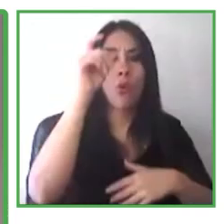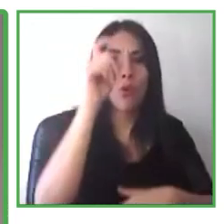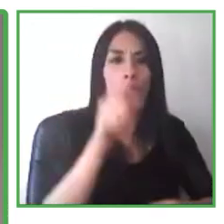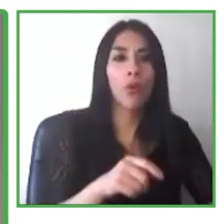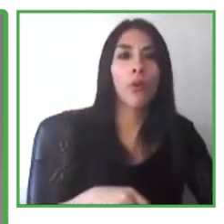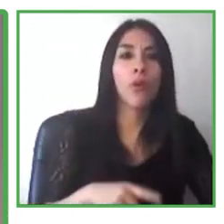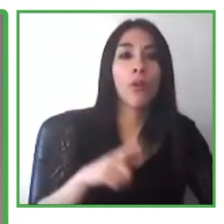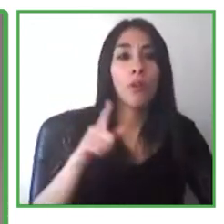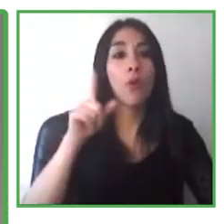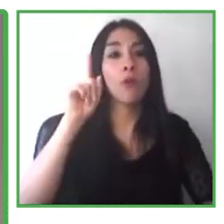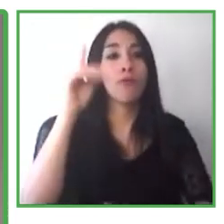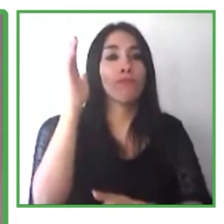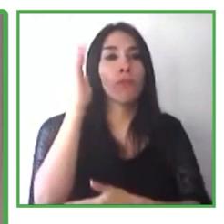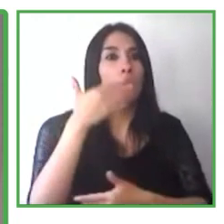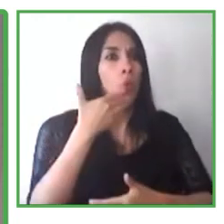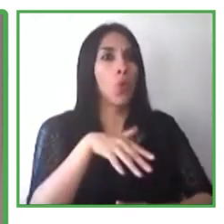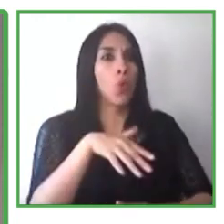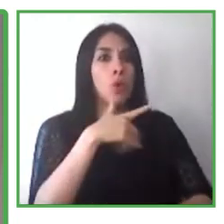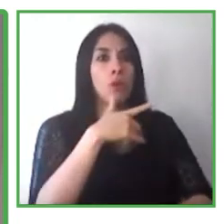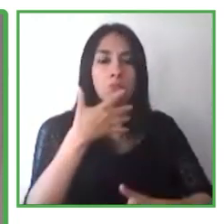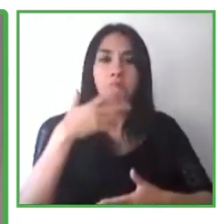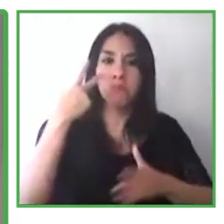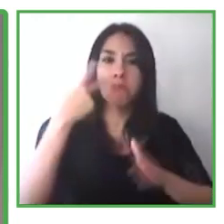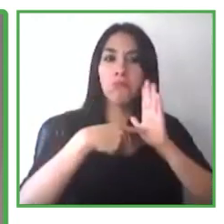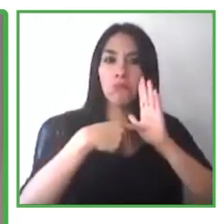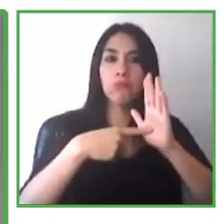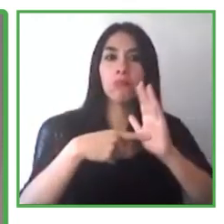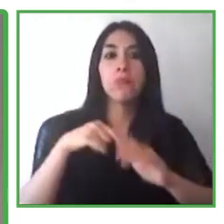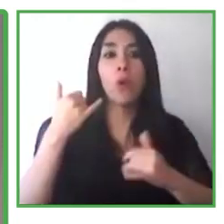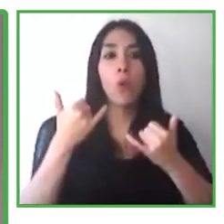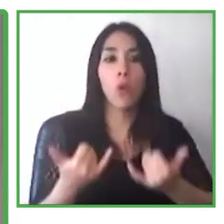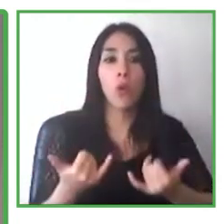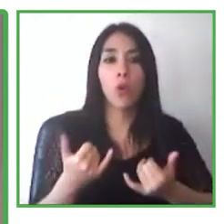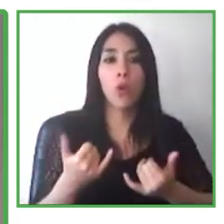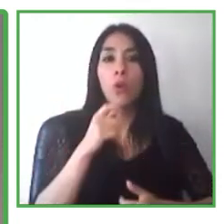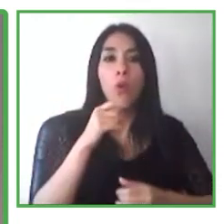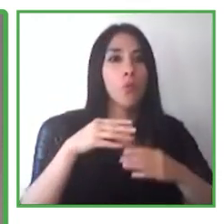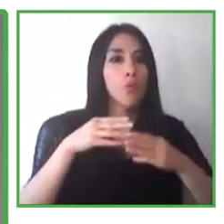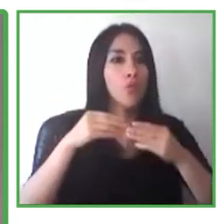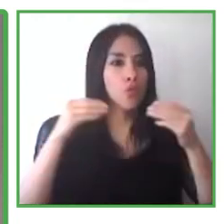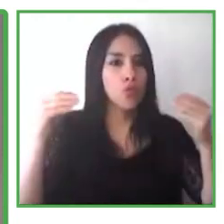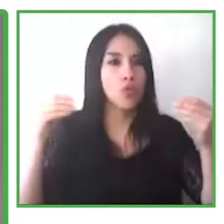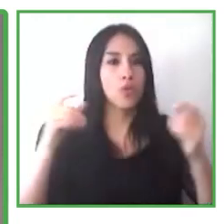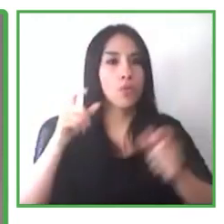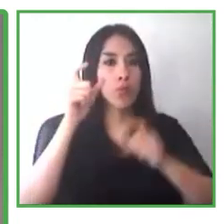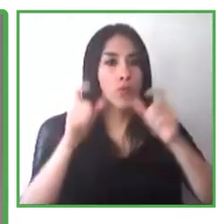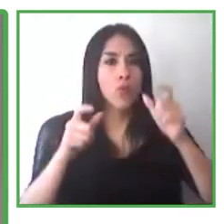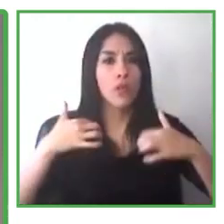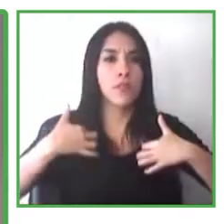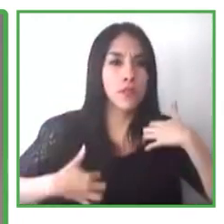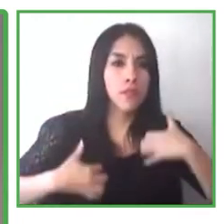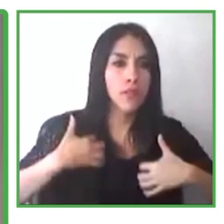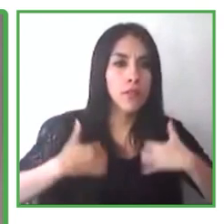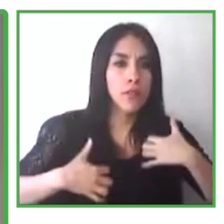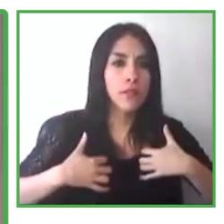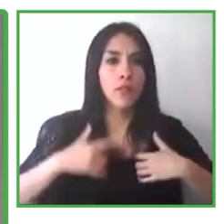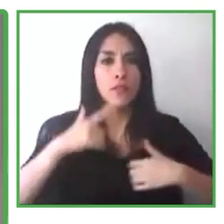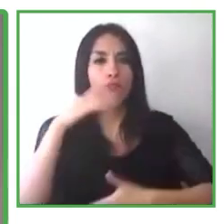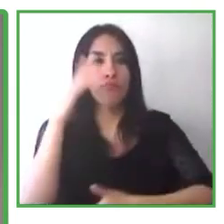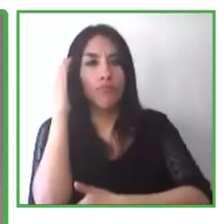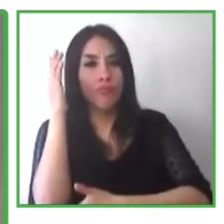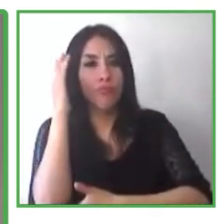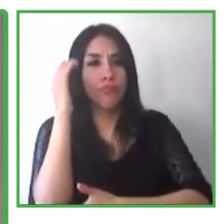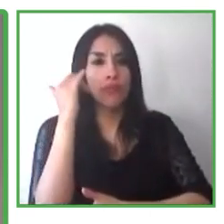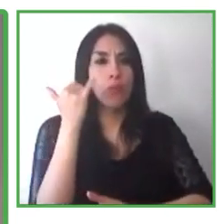global. Tenemos un panel bastante interesante el día de hoy. Él es de IBM, ha sido líder global en este lugar de